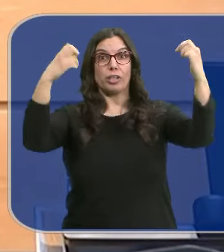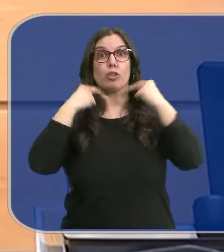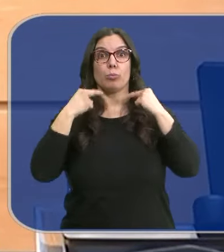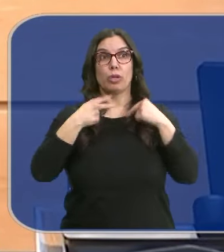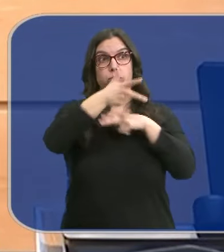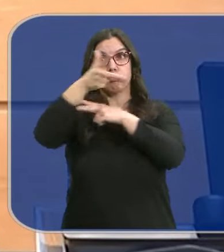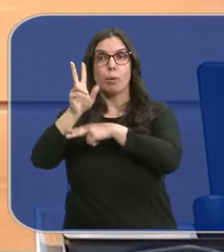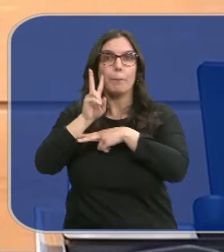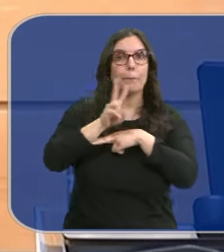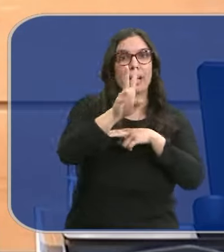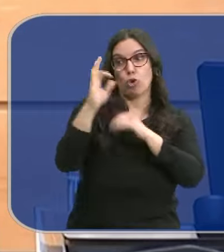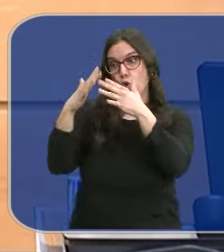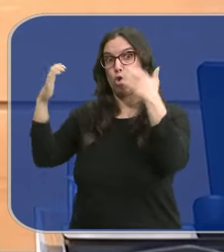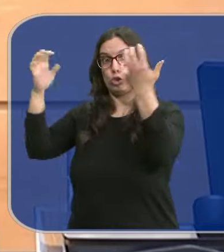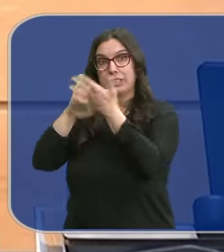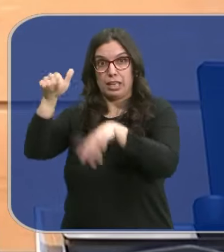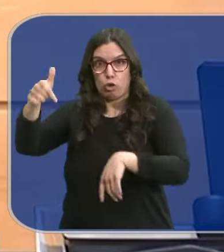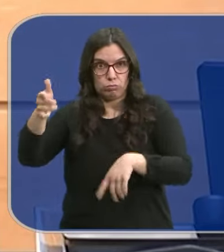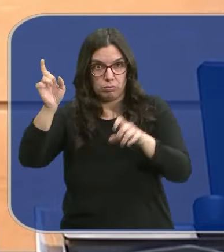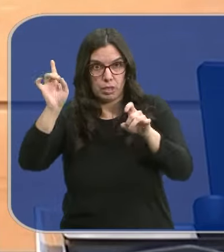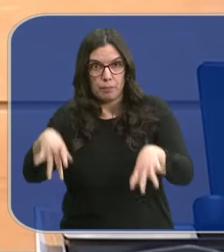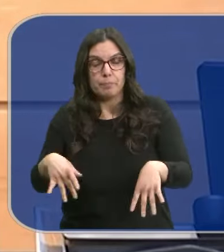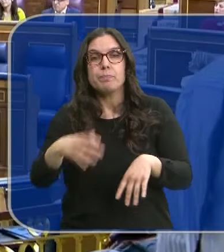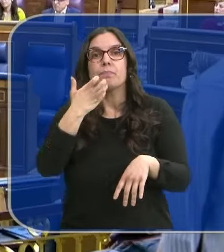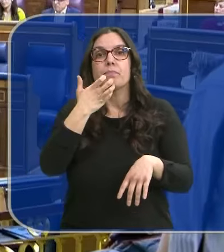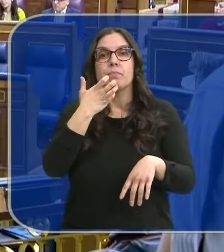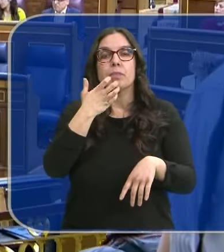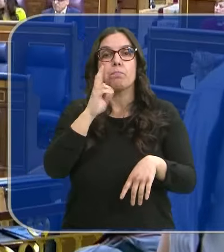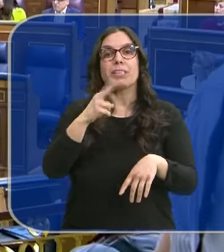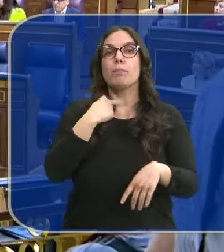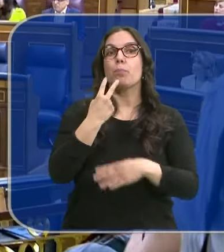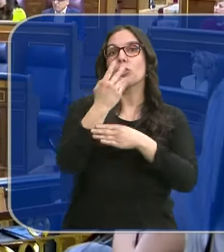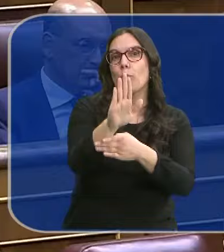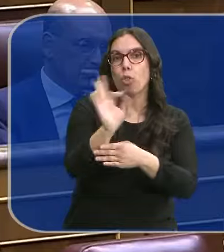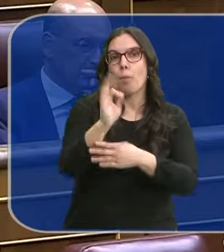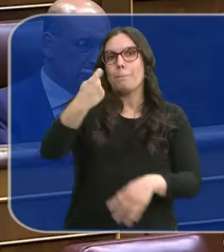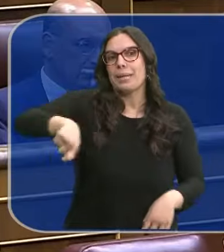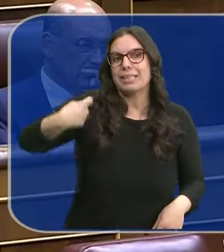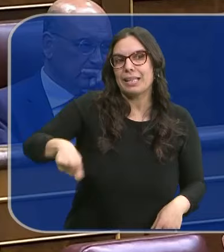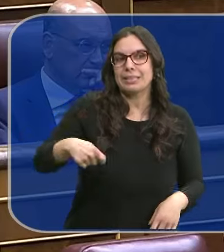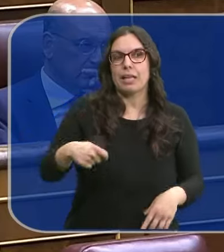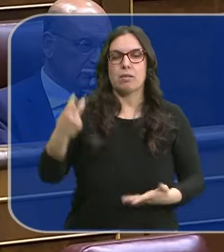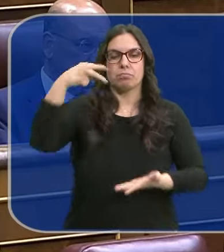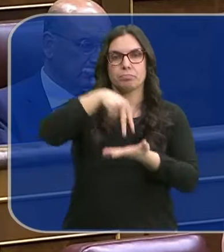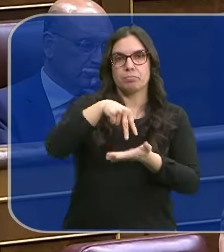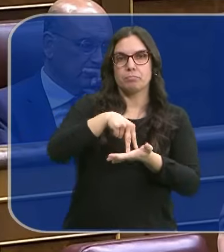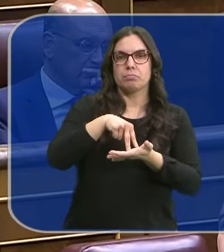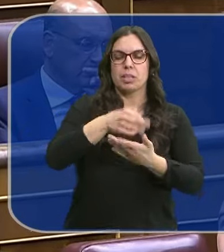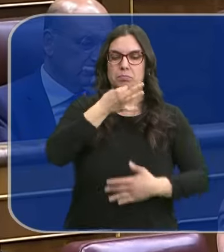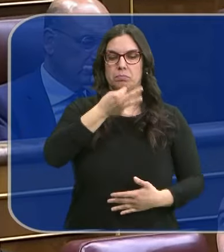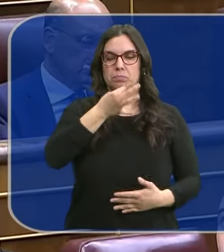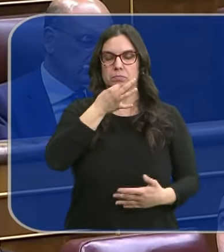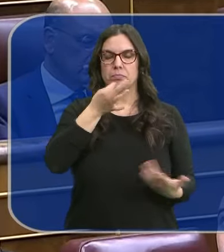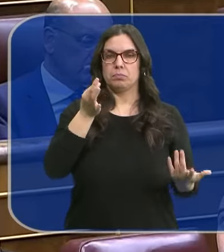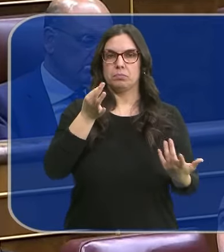Diputados o en la sede de las Cortes de Castilla y León está el portavoz o el presidente teniendo el uso de la palabra